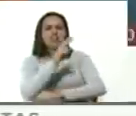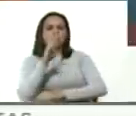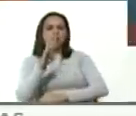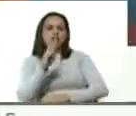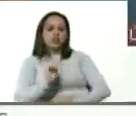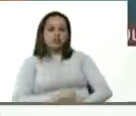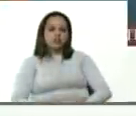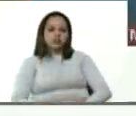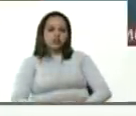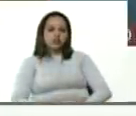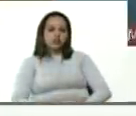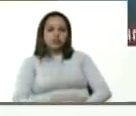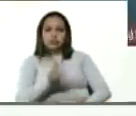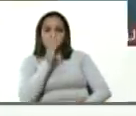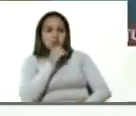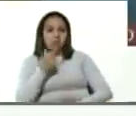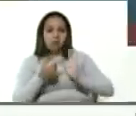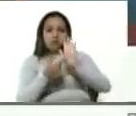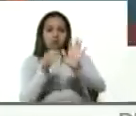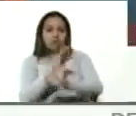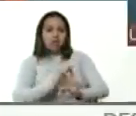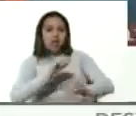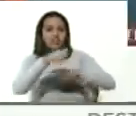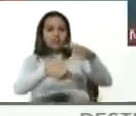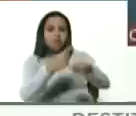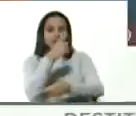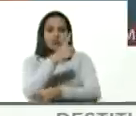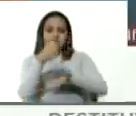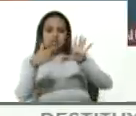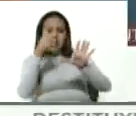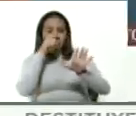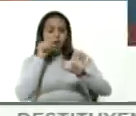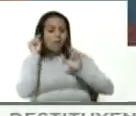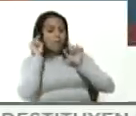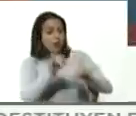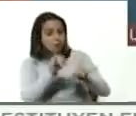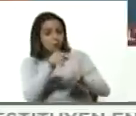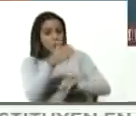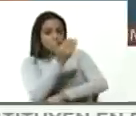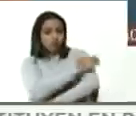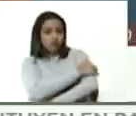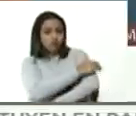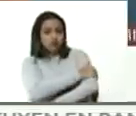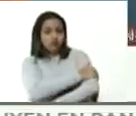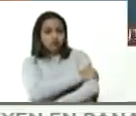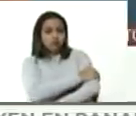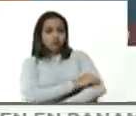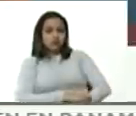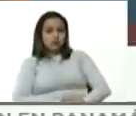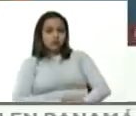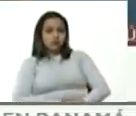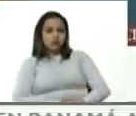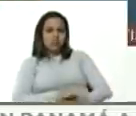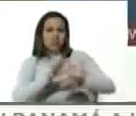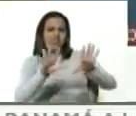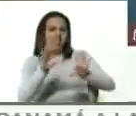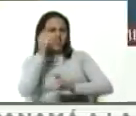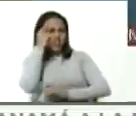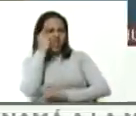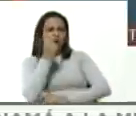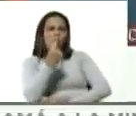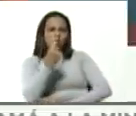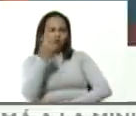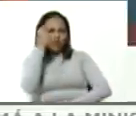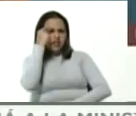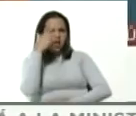no han mostrado ni una sola prueba esa oposición en el año 2005 no recuerdo 10 días 11 días antes